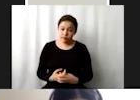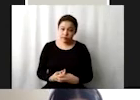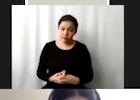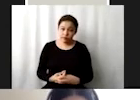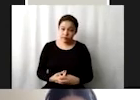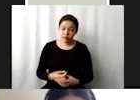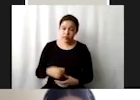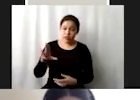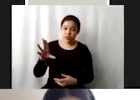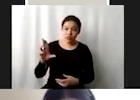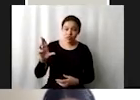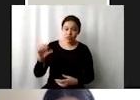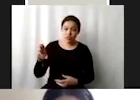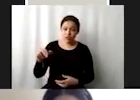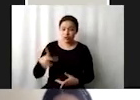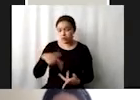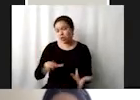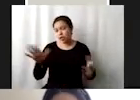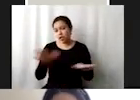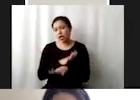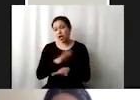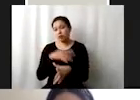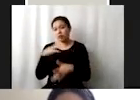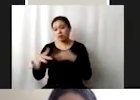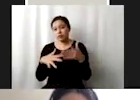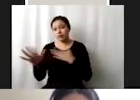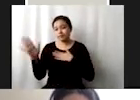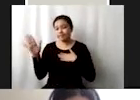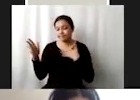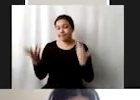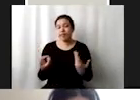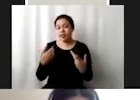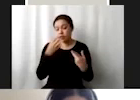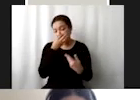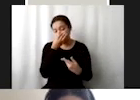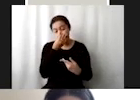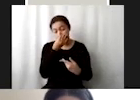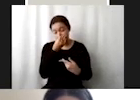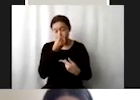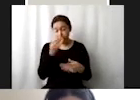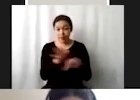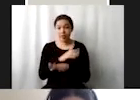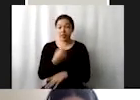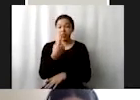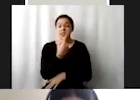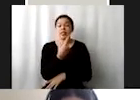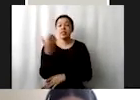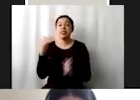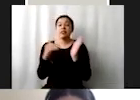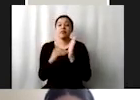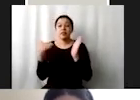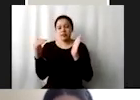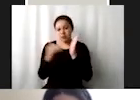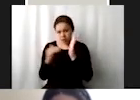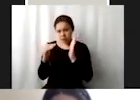Unidas sobre el cambio climático donde habría que movilizar un fondo de 100 mil millones de dólares anuales